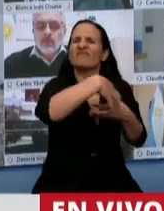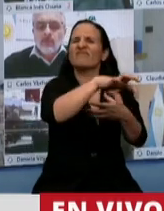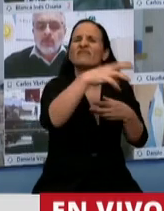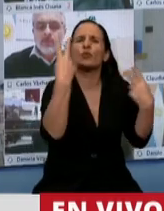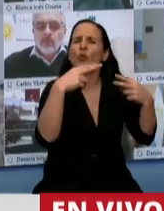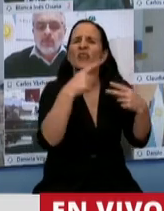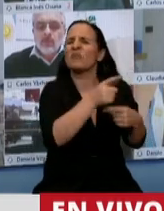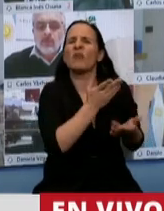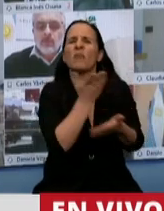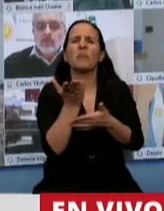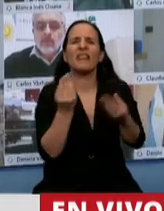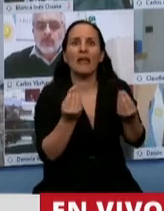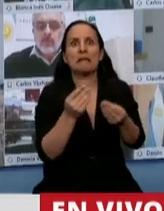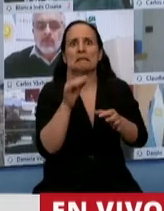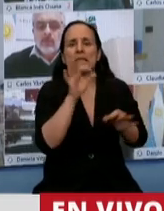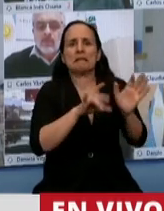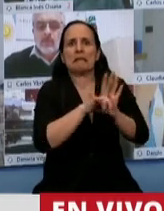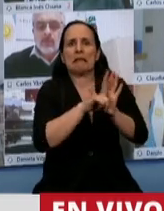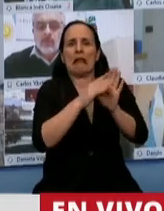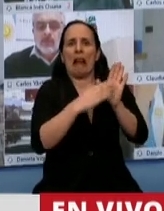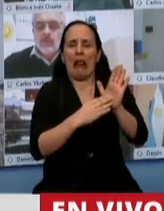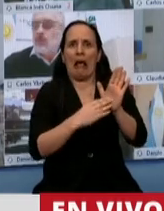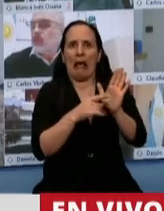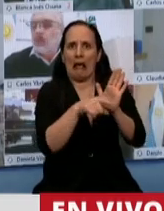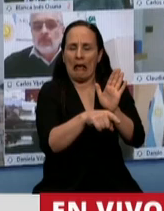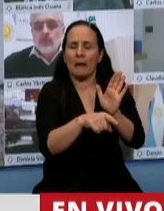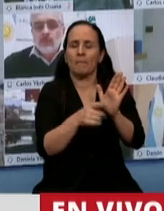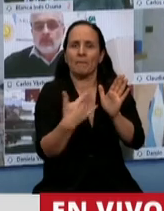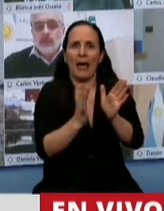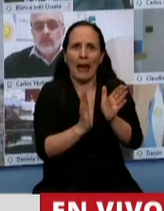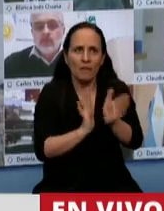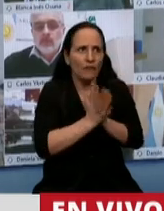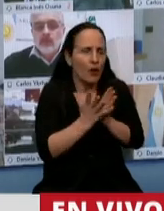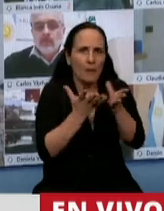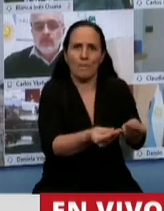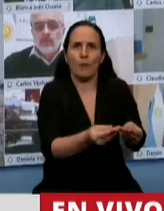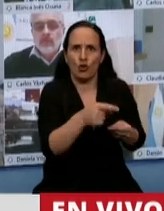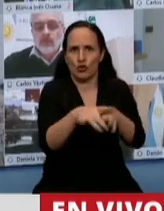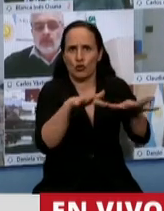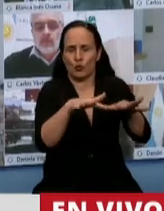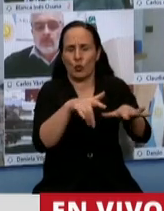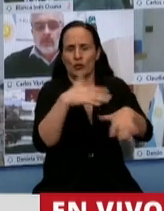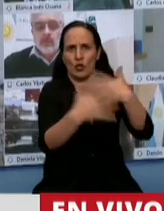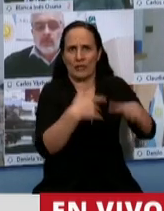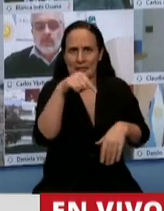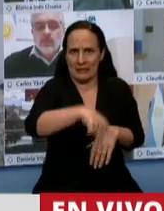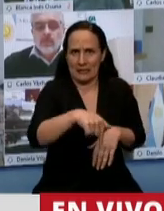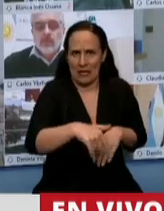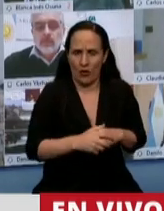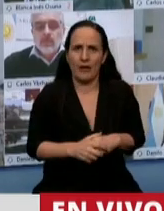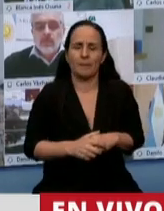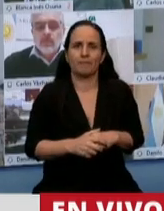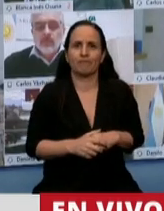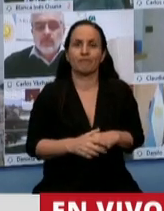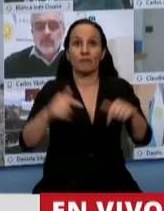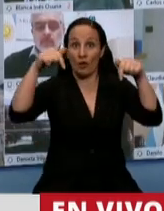la necesidad de legislación que los acompañe en este proceso tan duro que están atravesando. Y hoy parte del cuerpo de esta